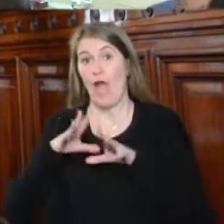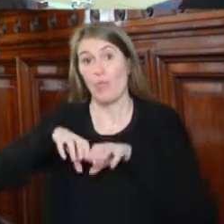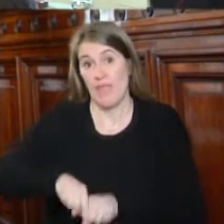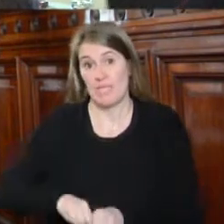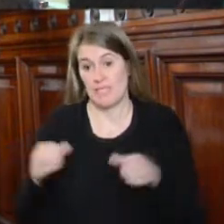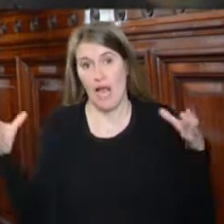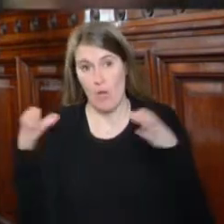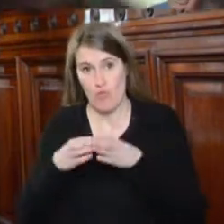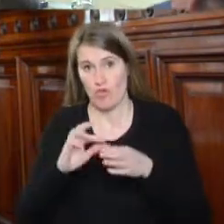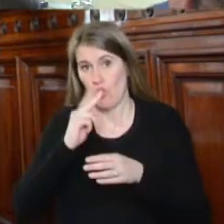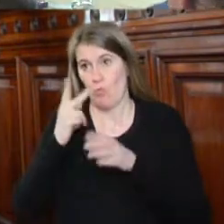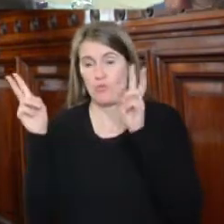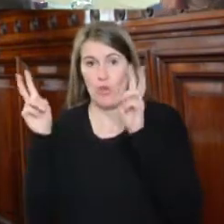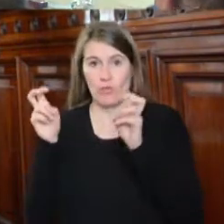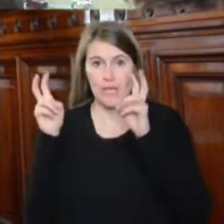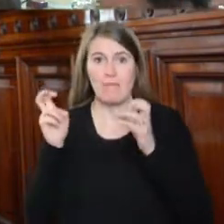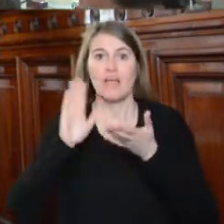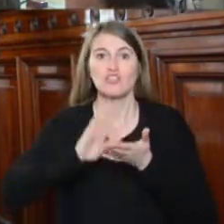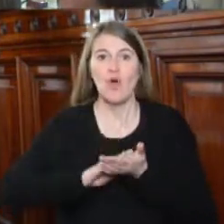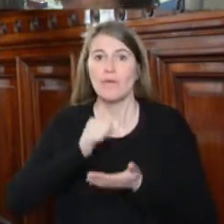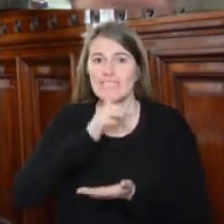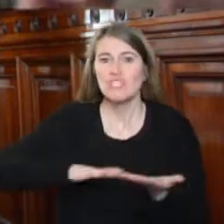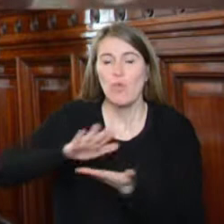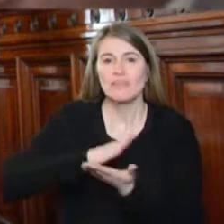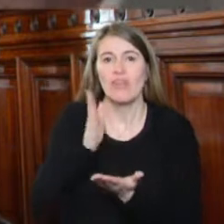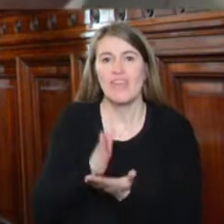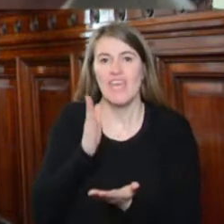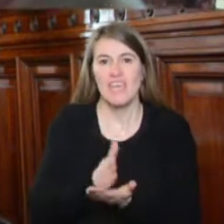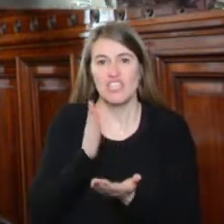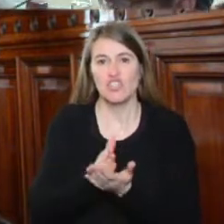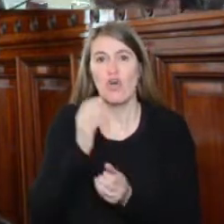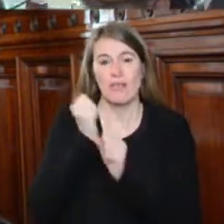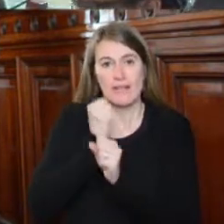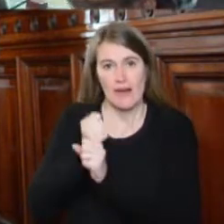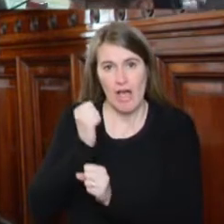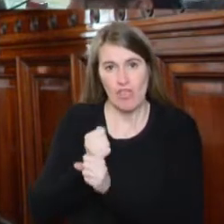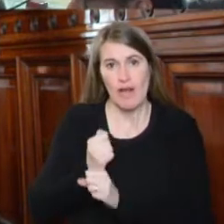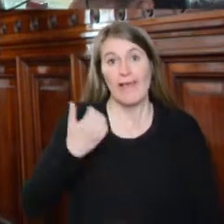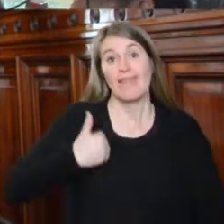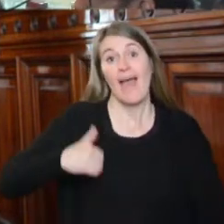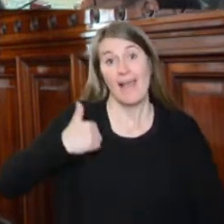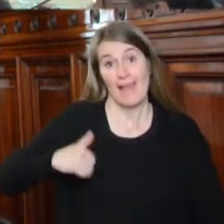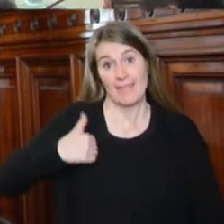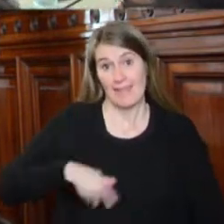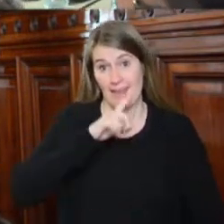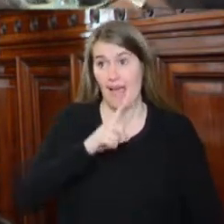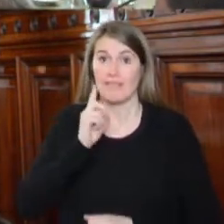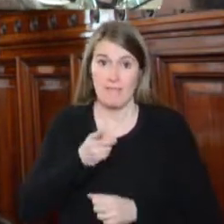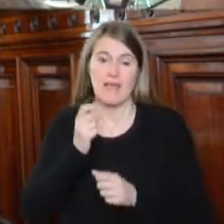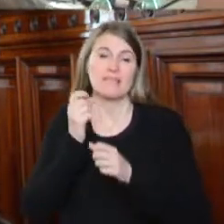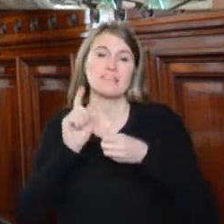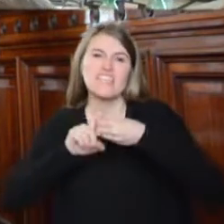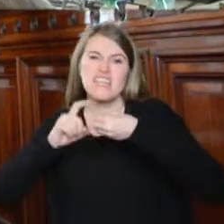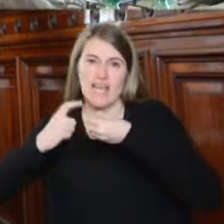mañana, que está referida a la situación de los derechos laborales y sindicales en la Argentina. Audiencia solicitada por un